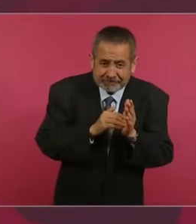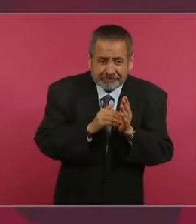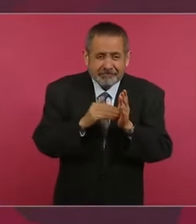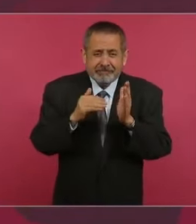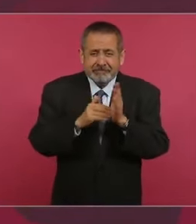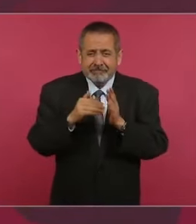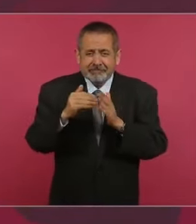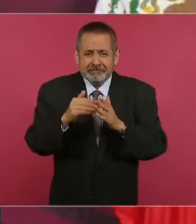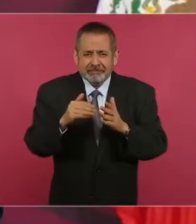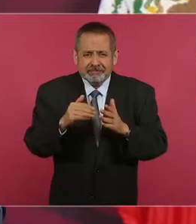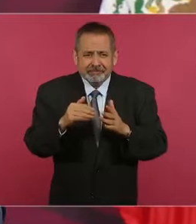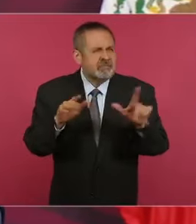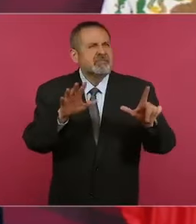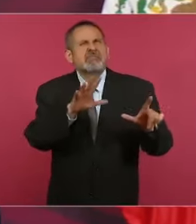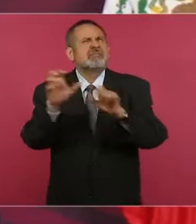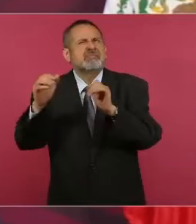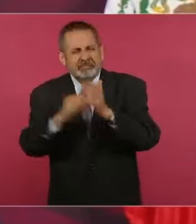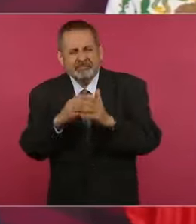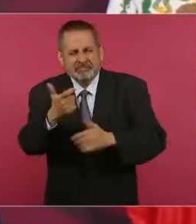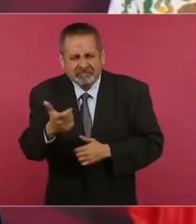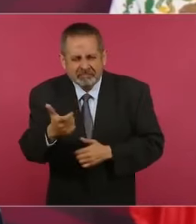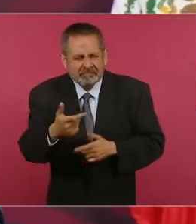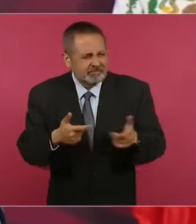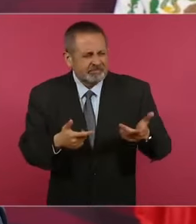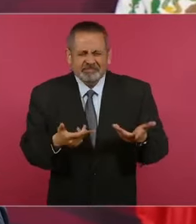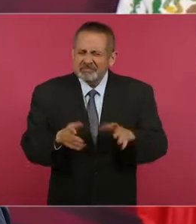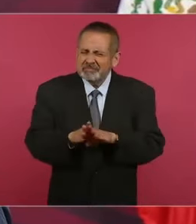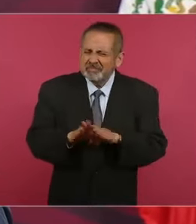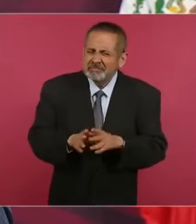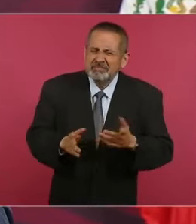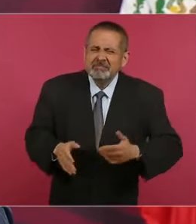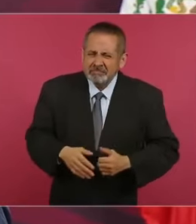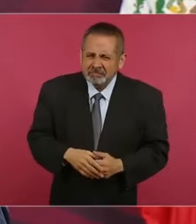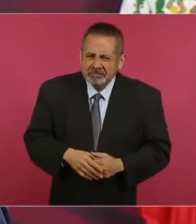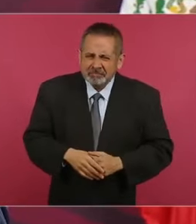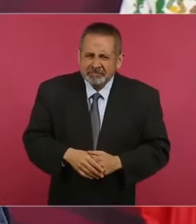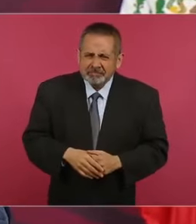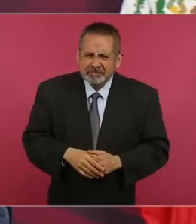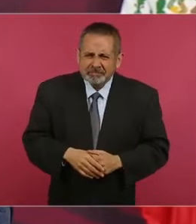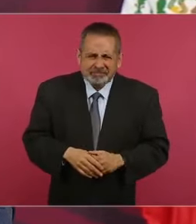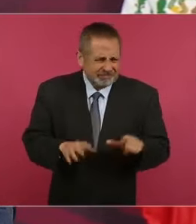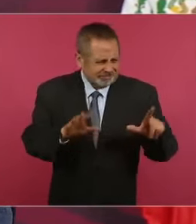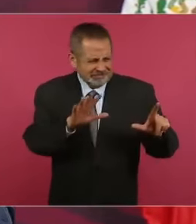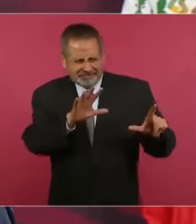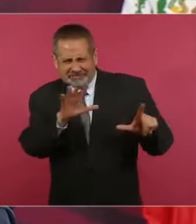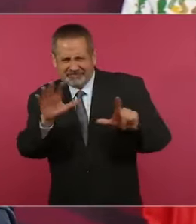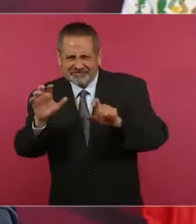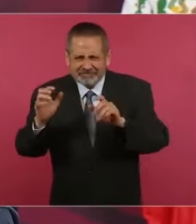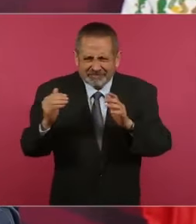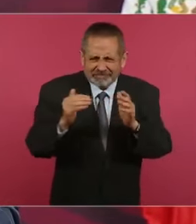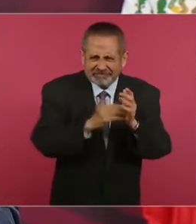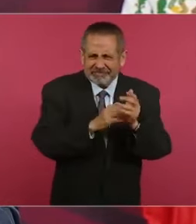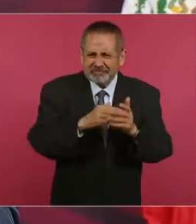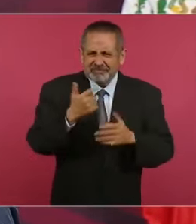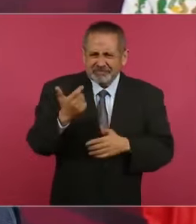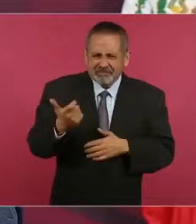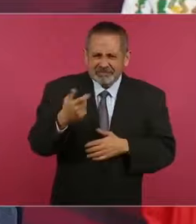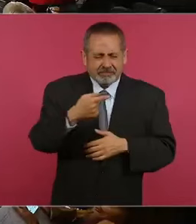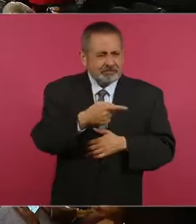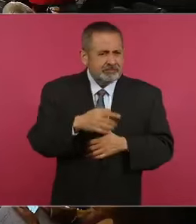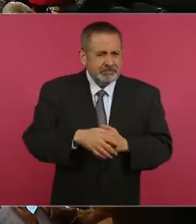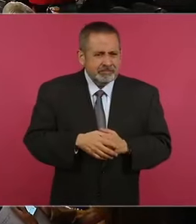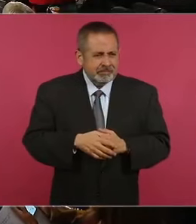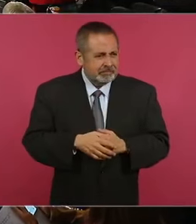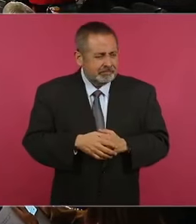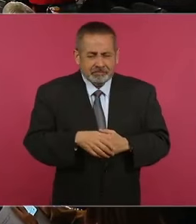700 mil pesos, 700 mil pesos para